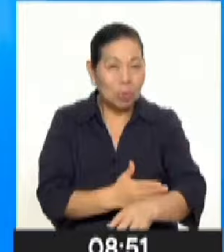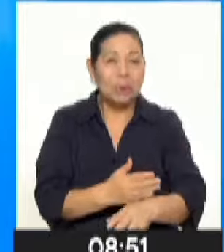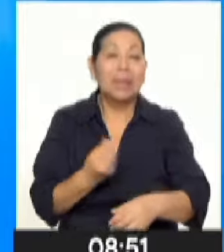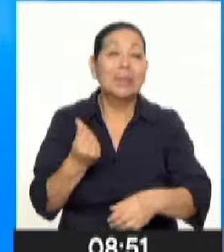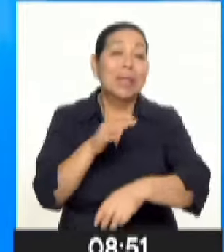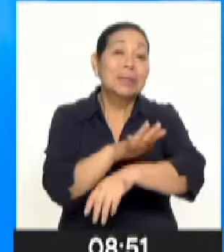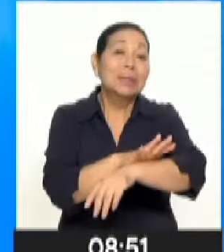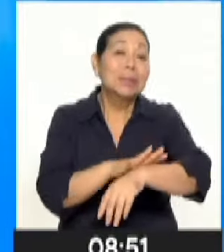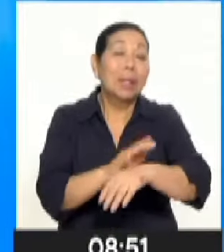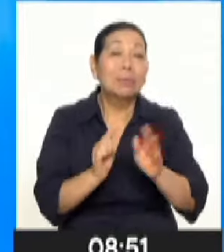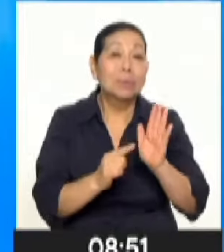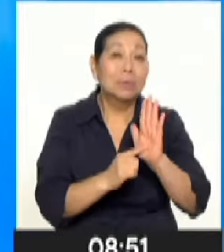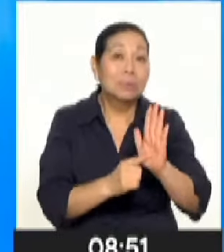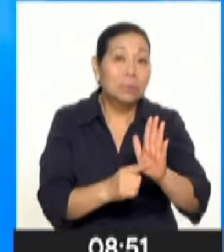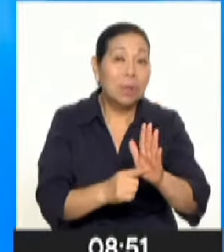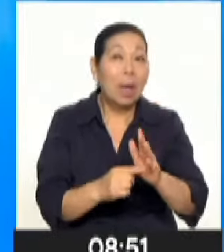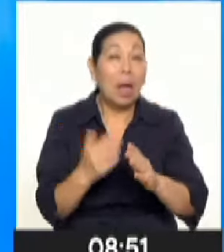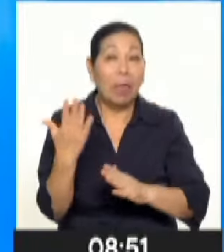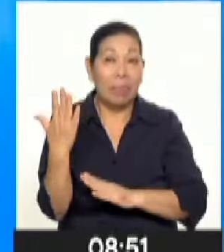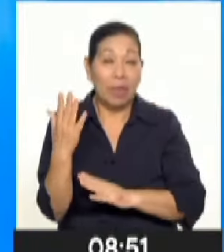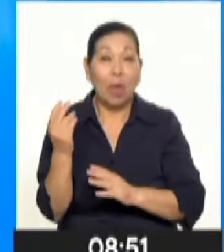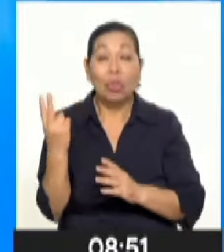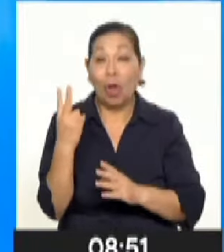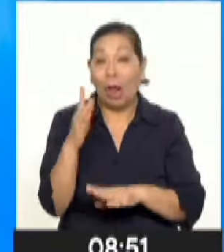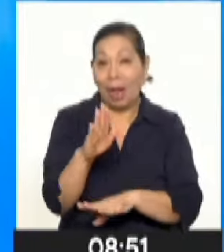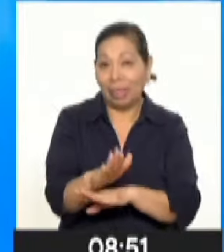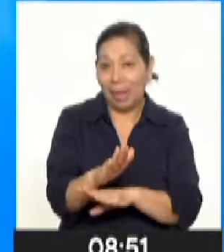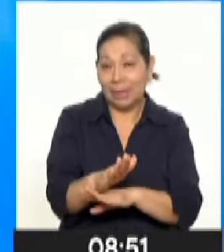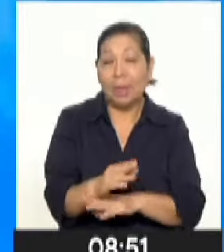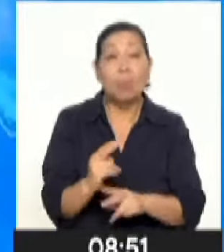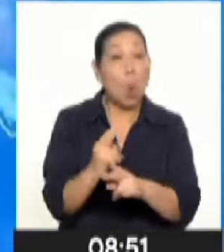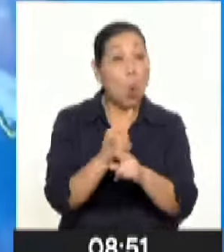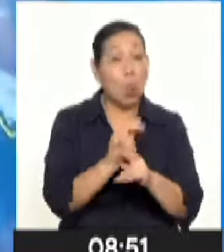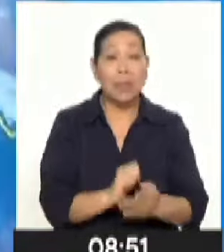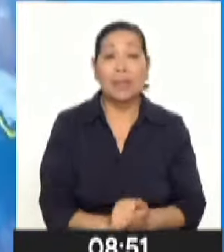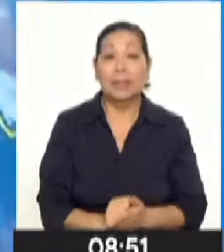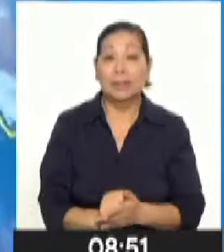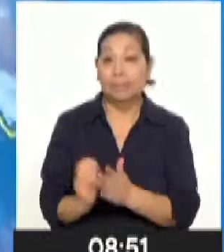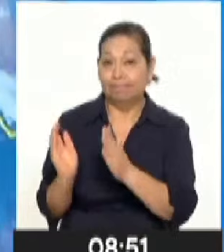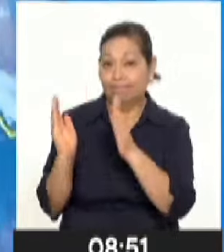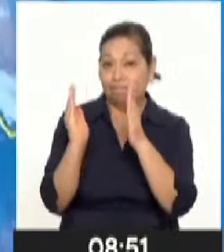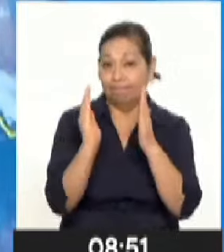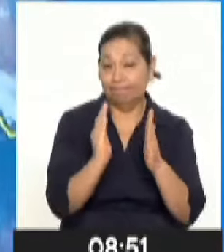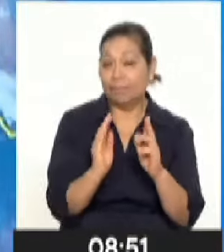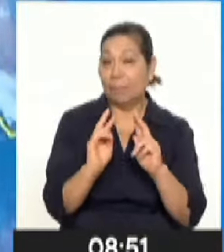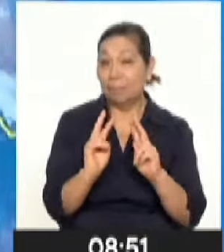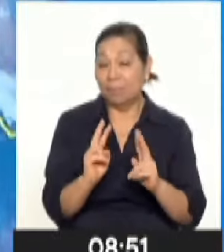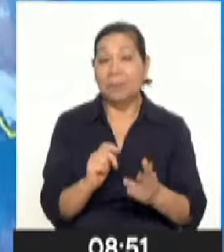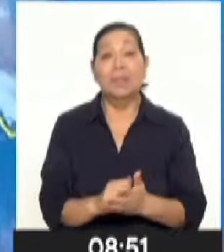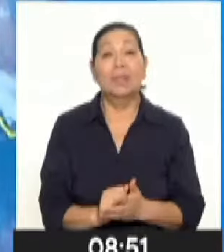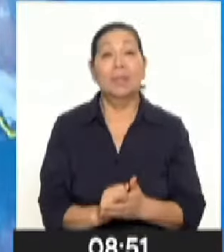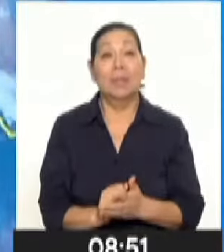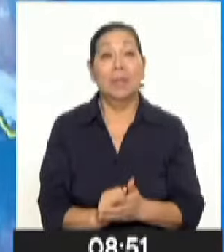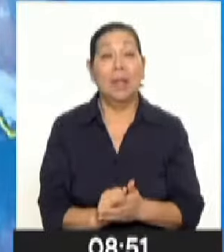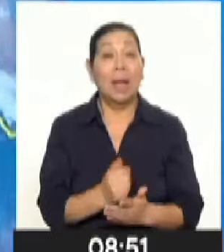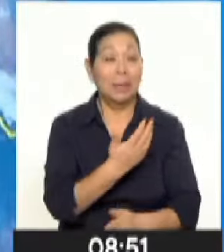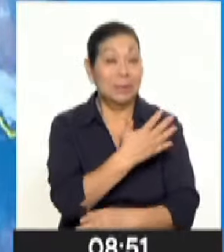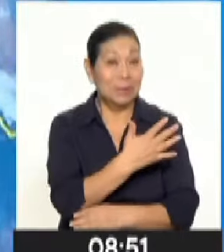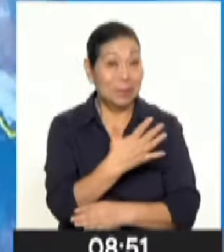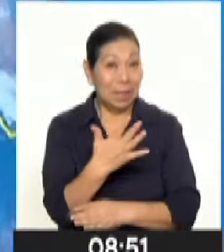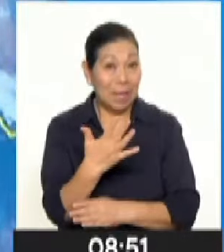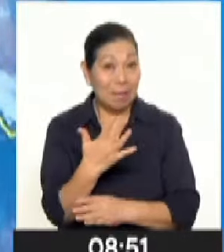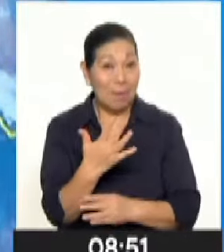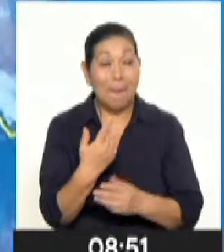solar y evitar exponerse entre las 10 de mañana y 2 de la tarde. Ahora, si regresamos al panorama nacional, vemos que en el sector de la selva norte,